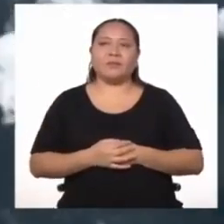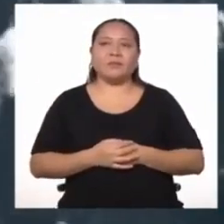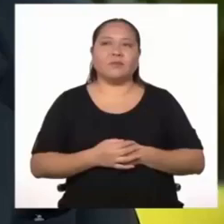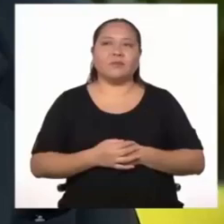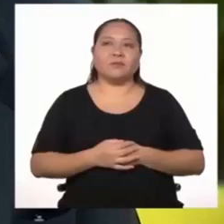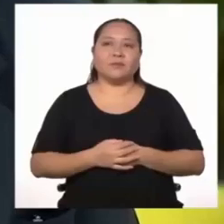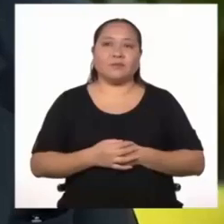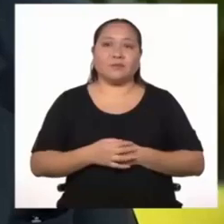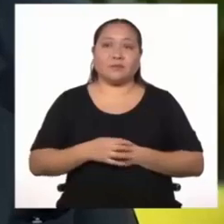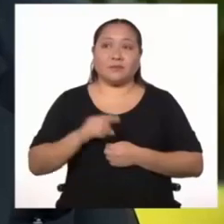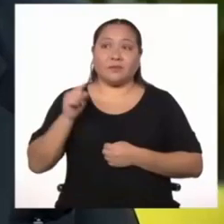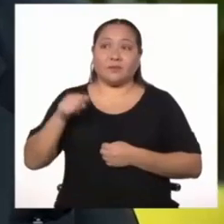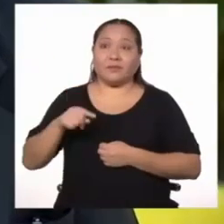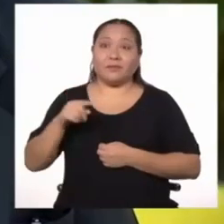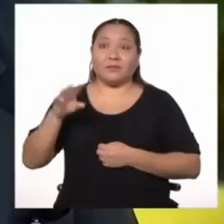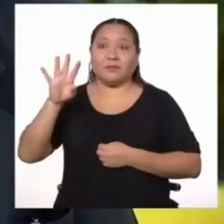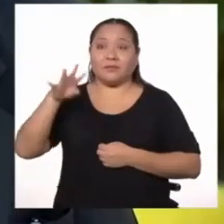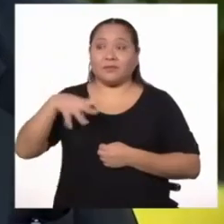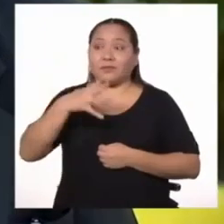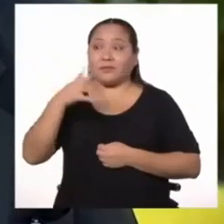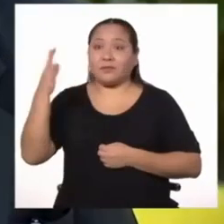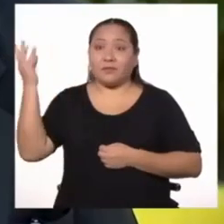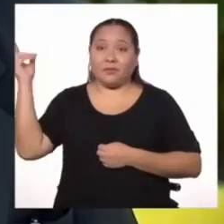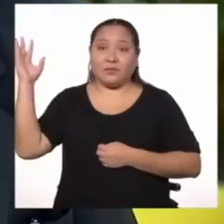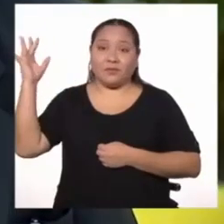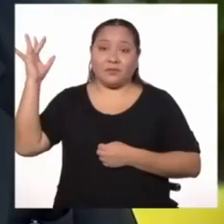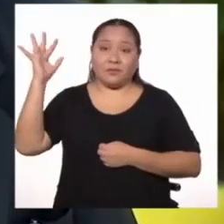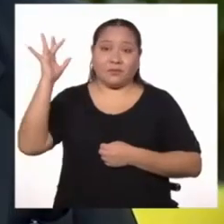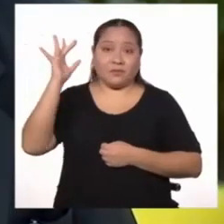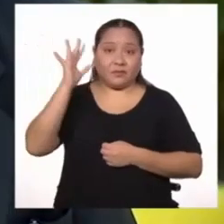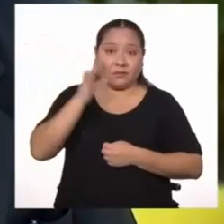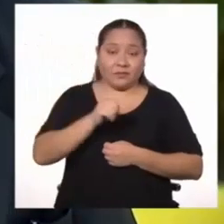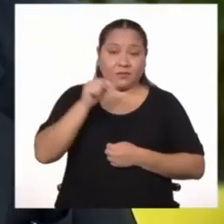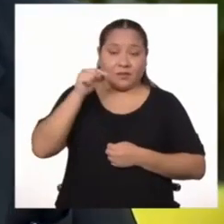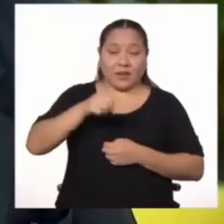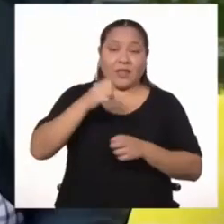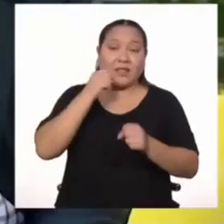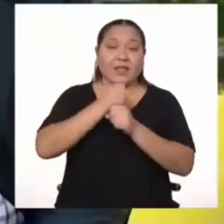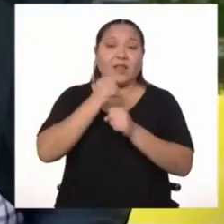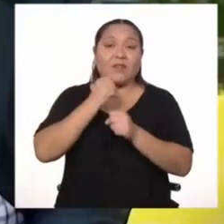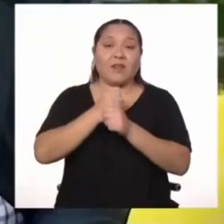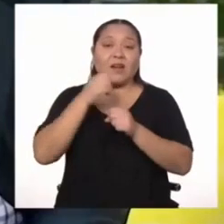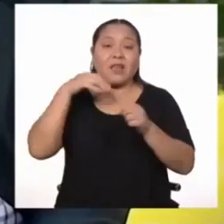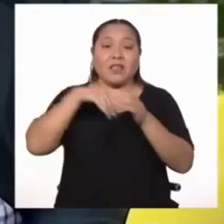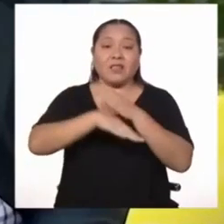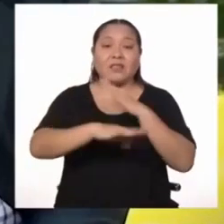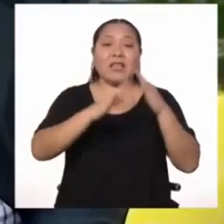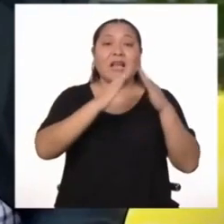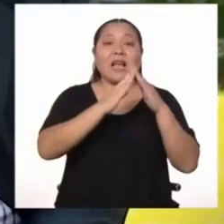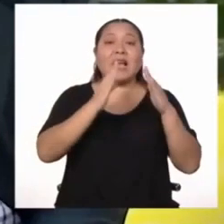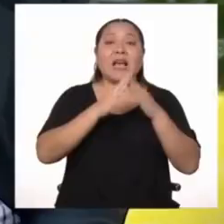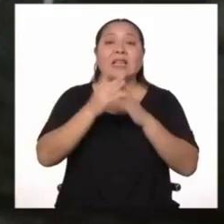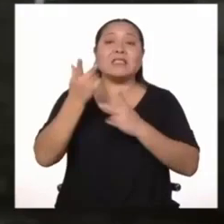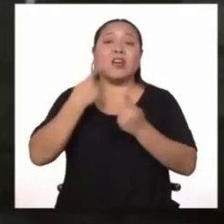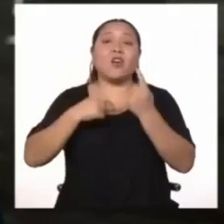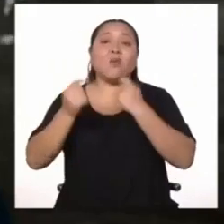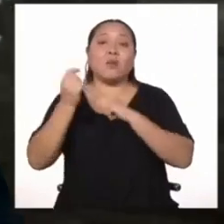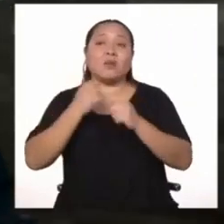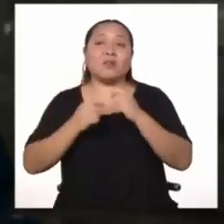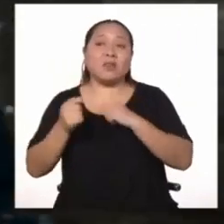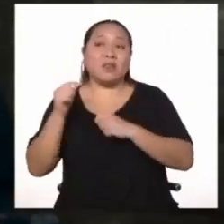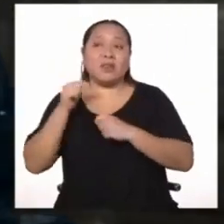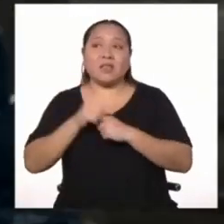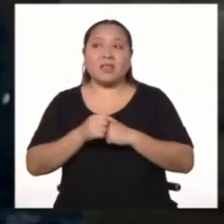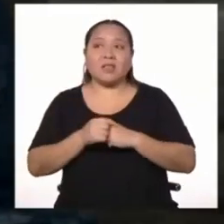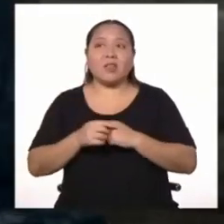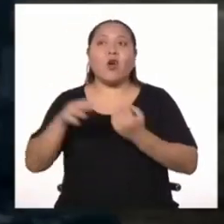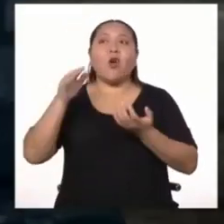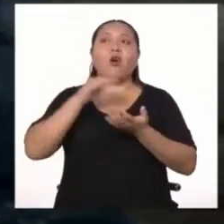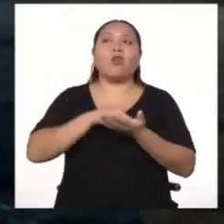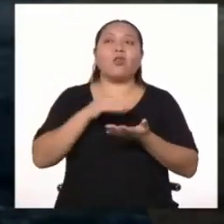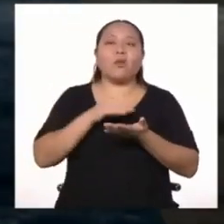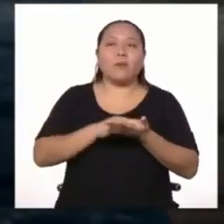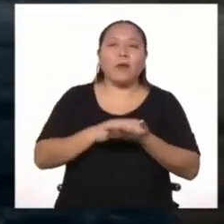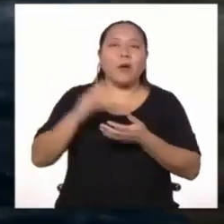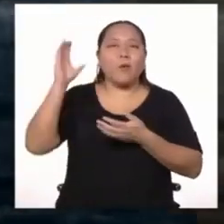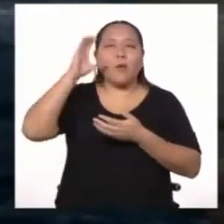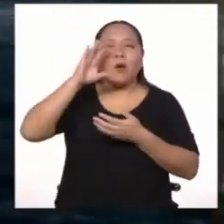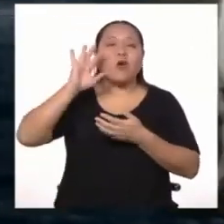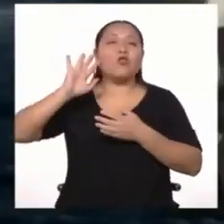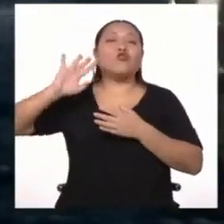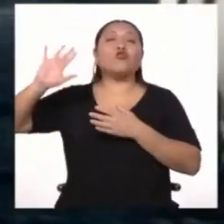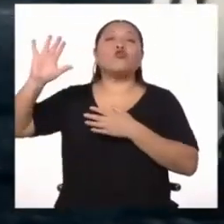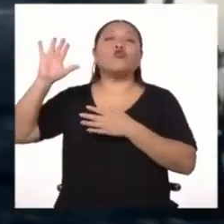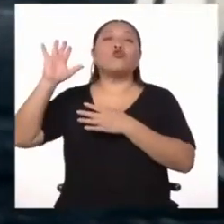Fueron los inmigrantes ingleses que trabajaban fundamentalmente en las casas comerciales británicas las que buscaron reproducir algunas de las